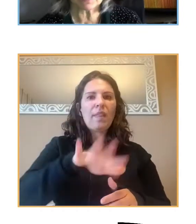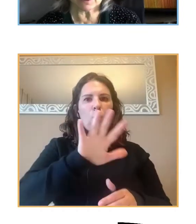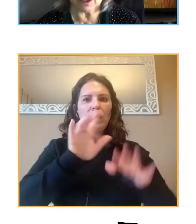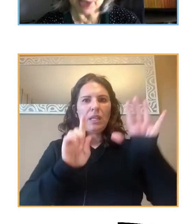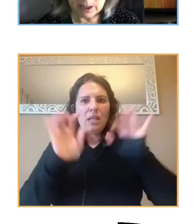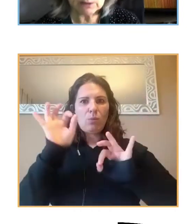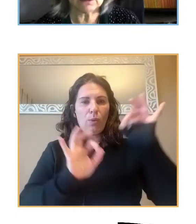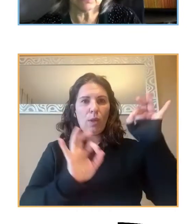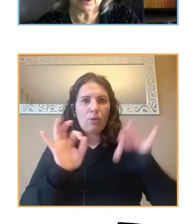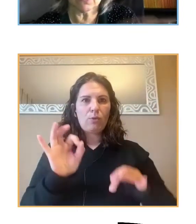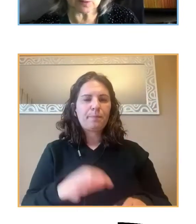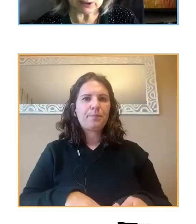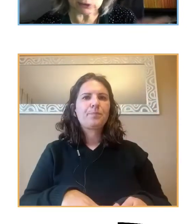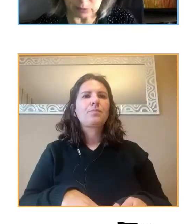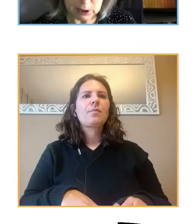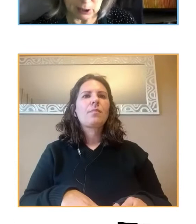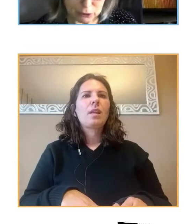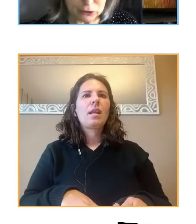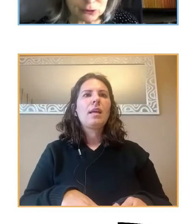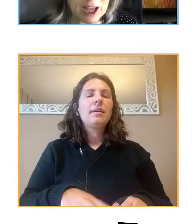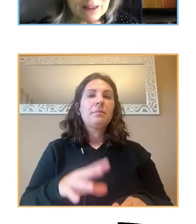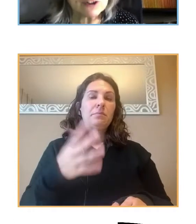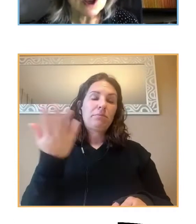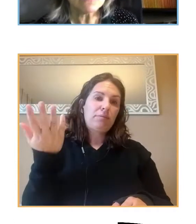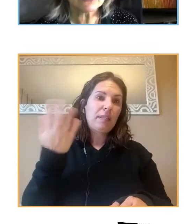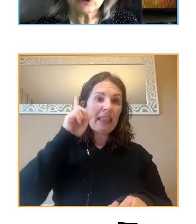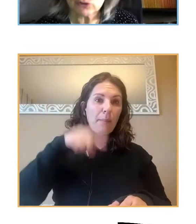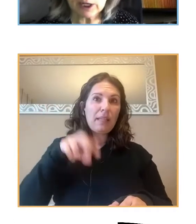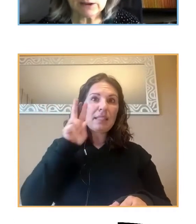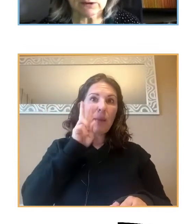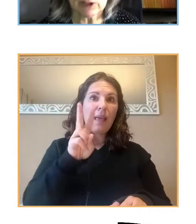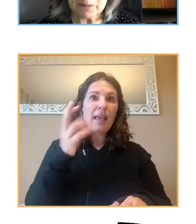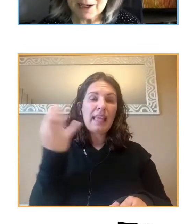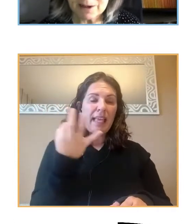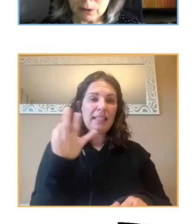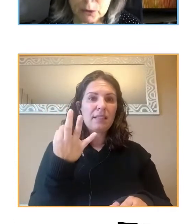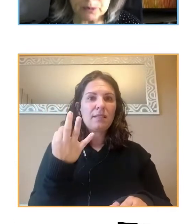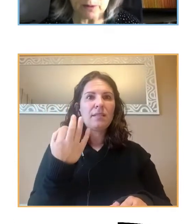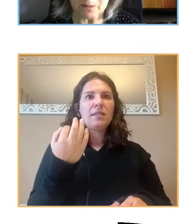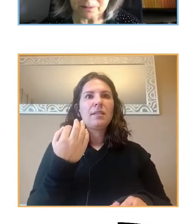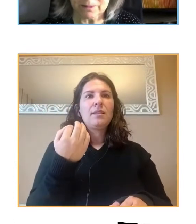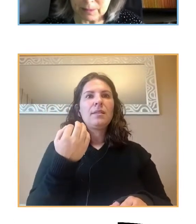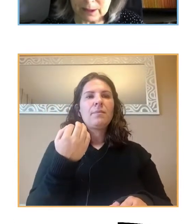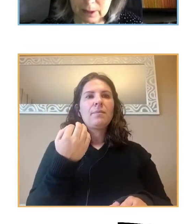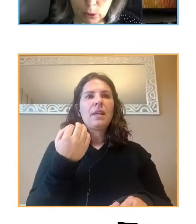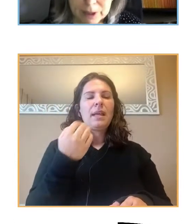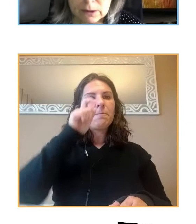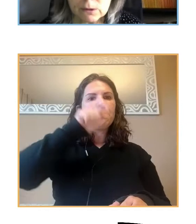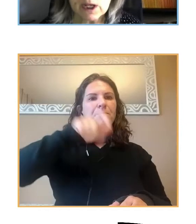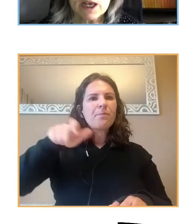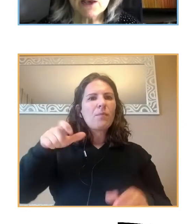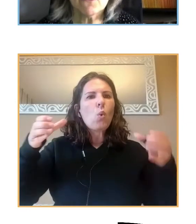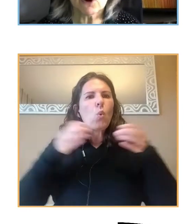También vieron, de una forma resumida los resultados, pues que los sujetos también en el grupo de